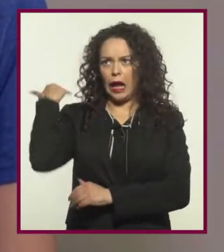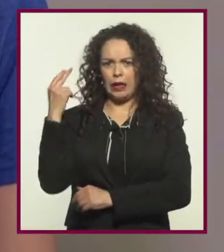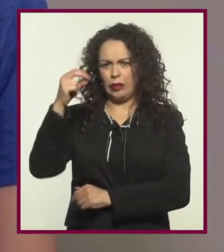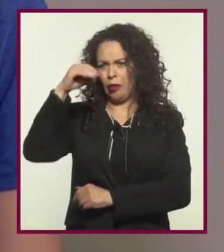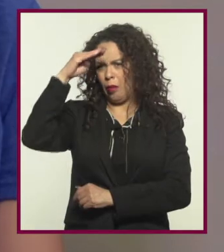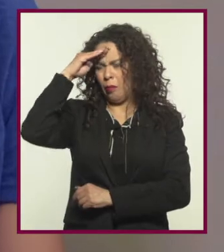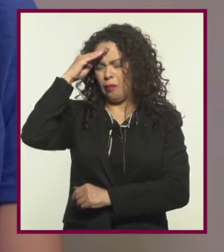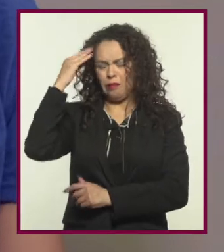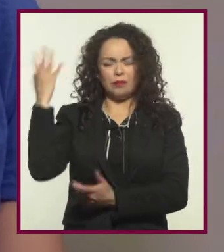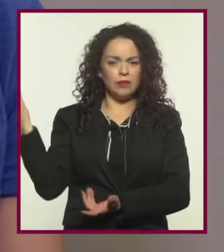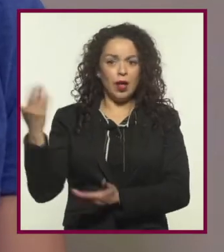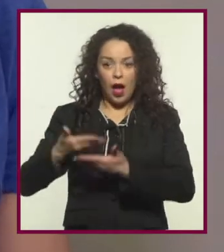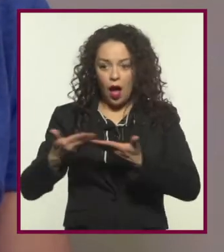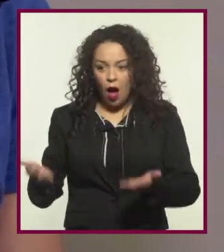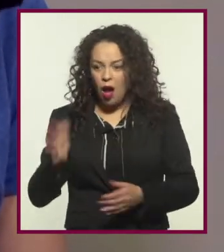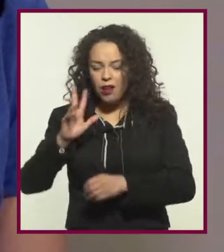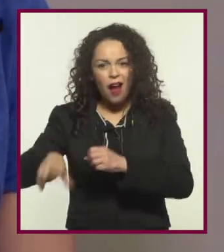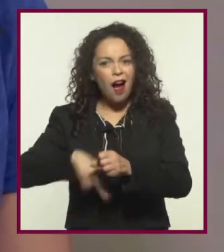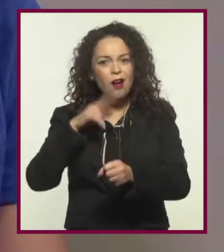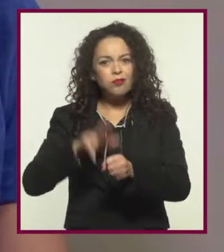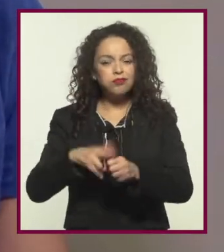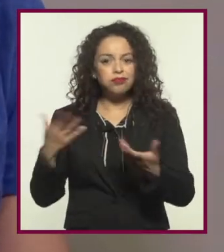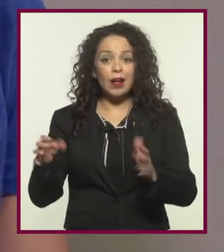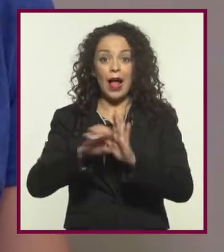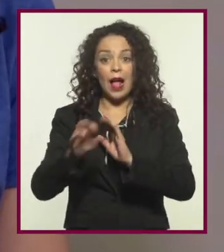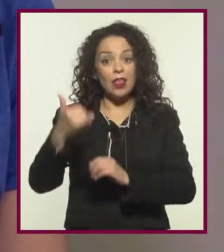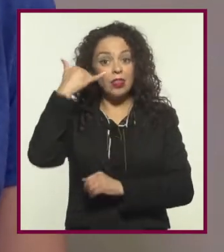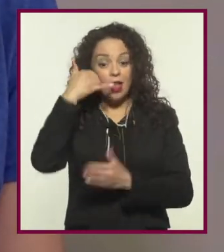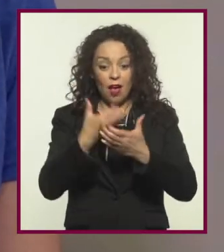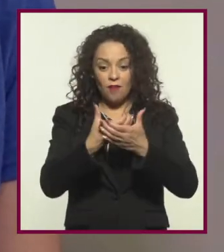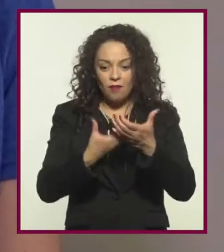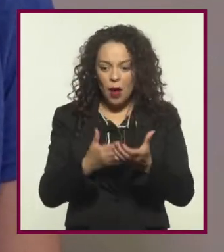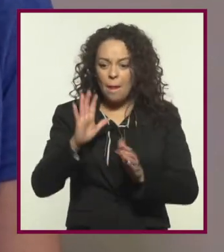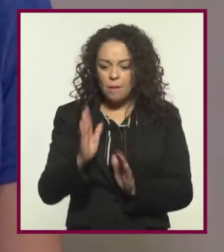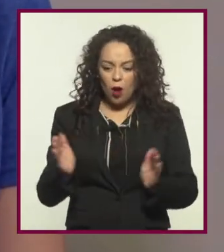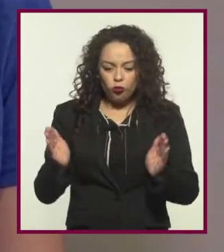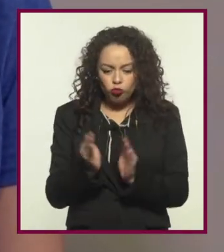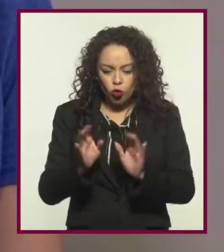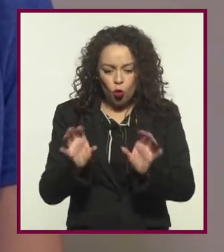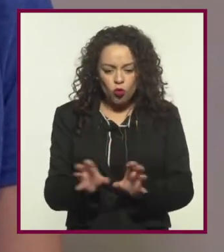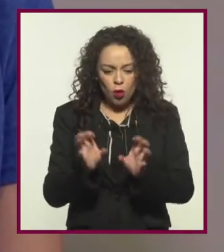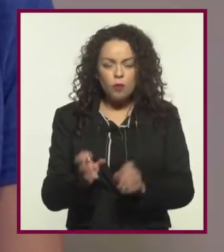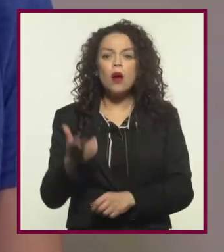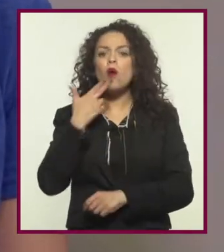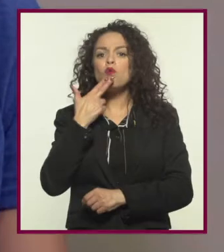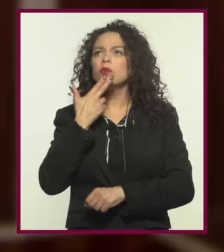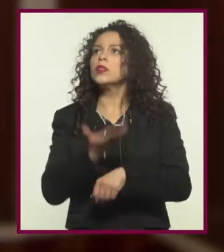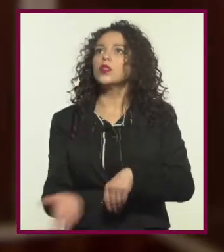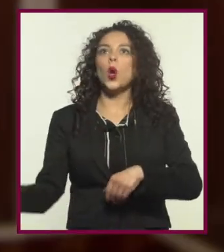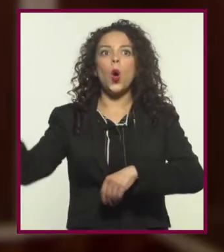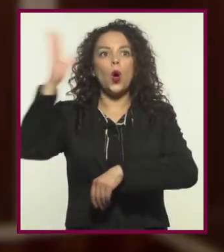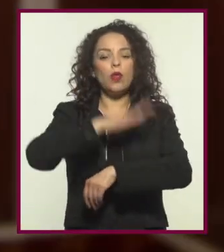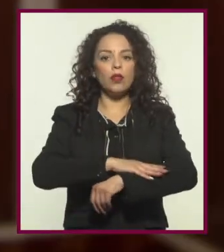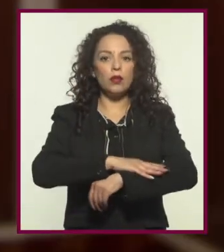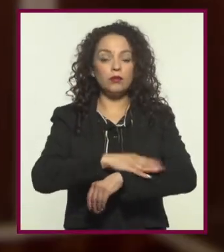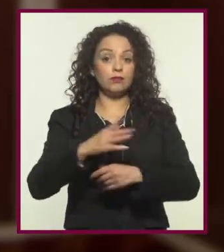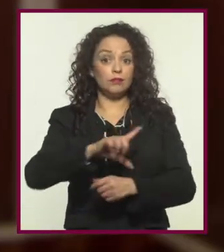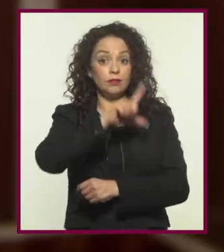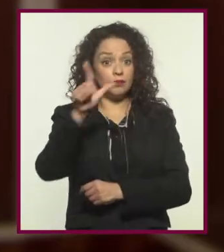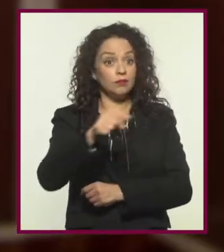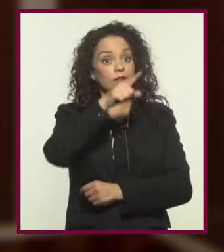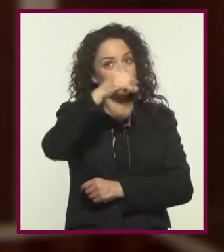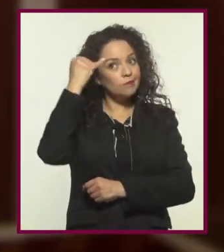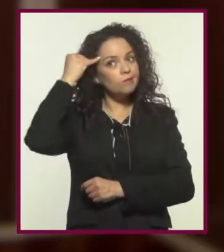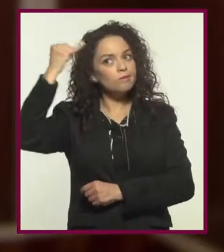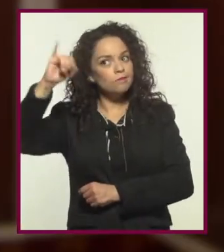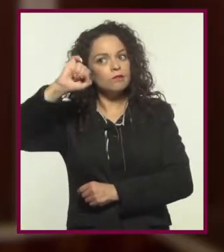se las podían imaginar. Desde estos teléfonos, que son una minicomputadora y usamos todo el día. Y cosas que sí se imaginaron